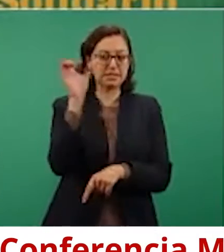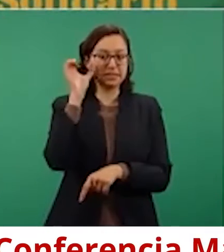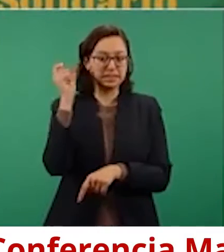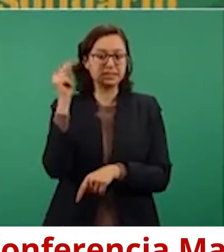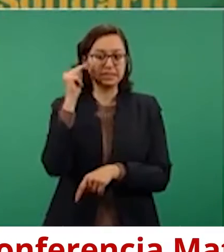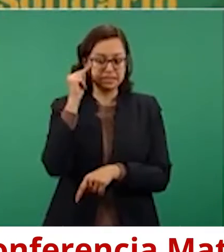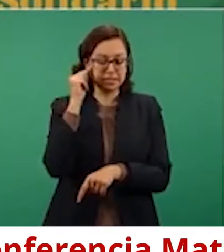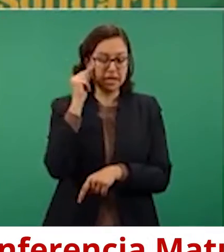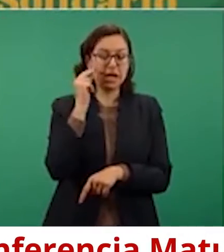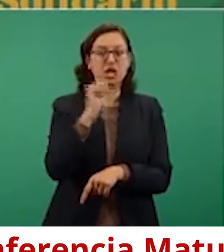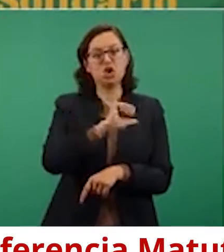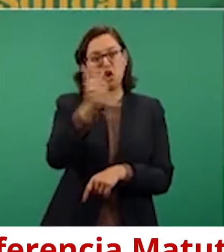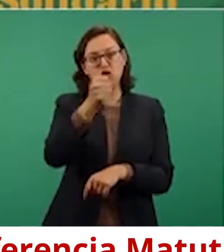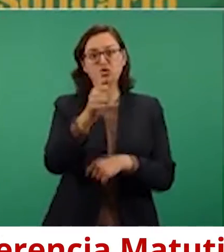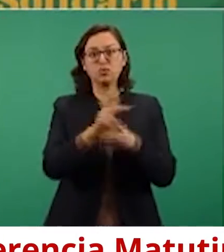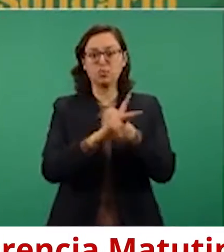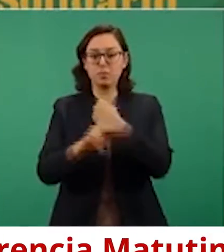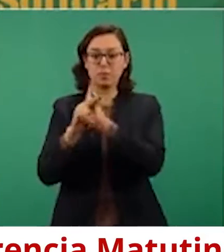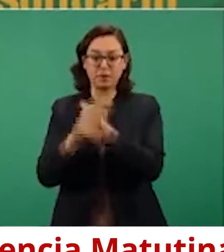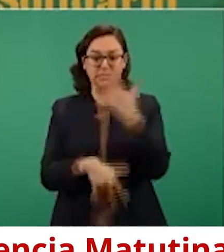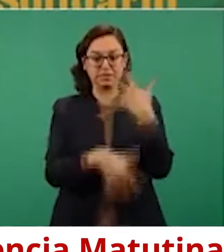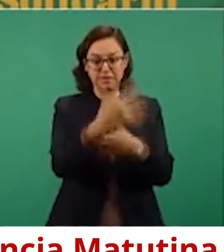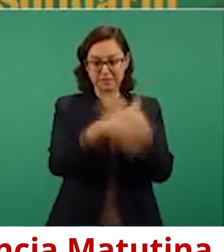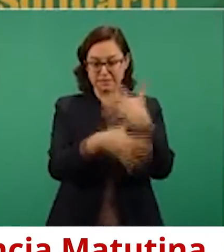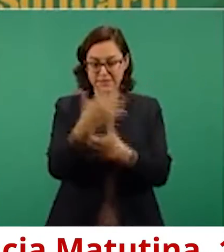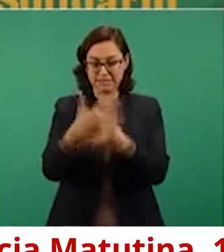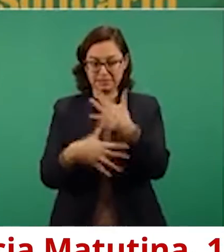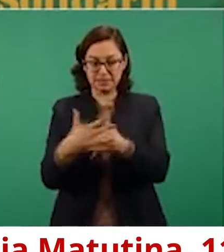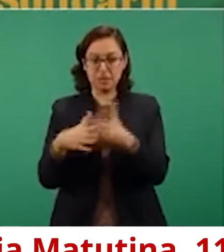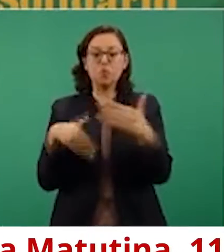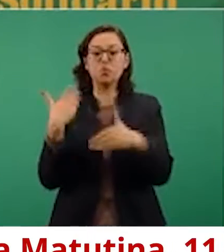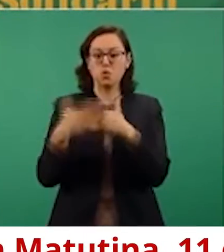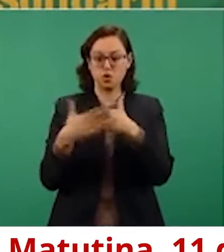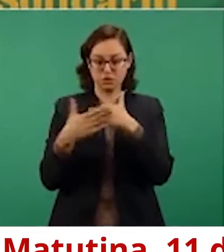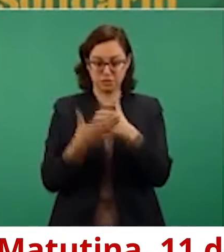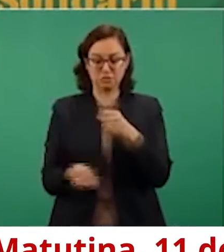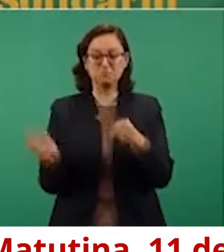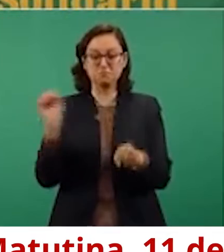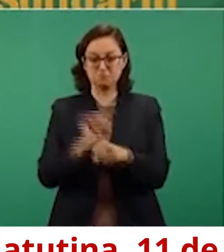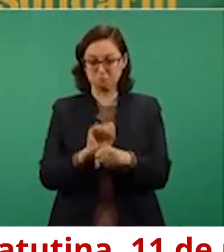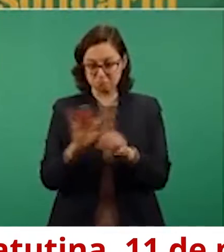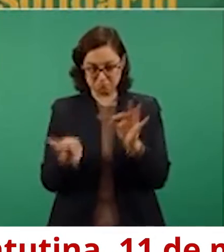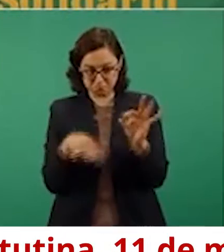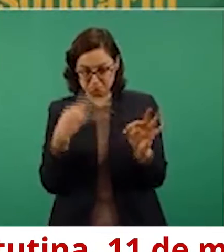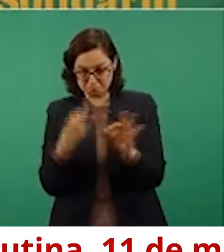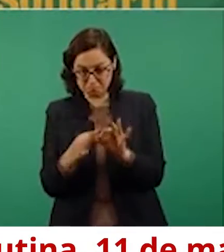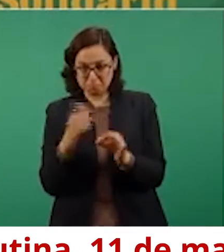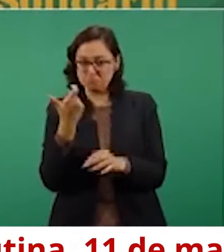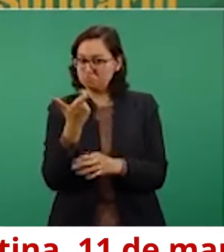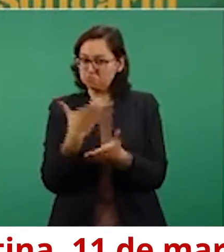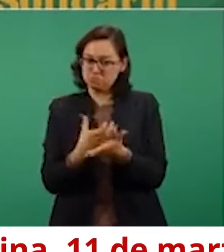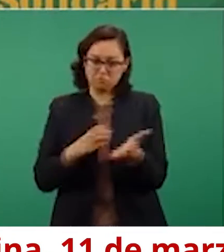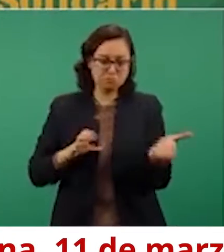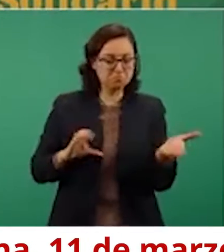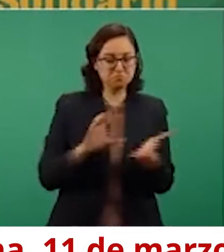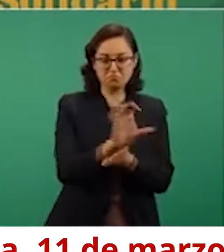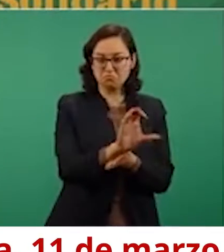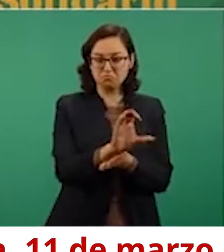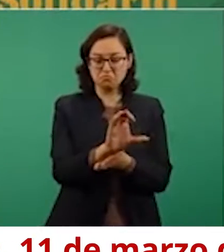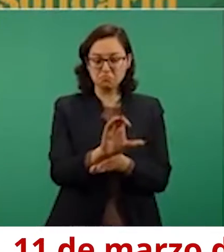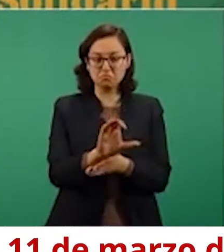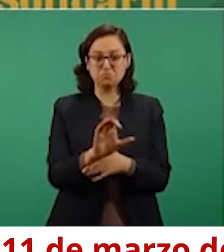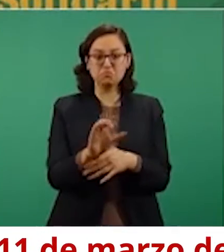15 países. Esto se finiquita la semana que entra y sí se concluye la negociación para que llegue a México en